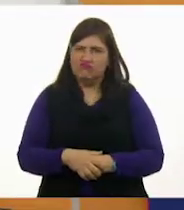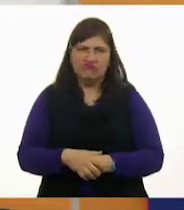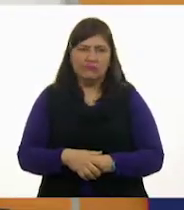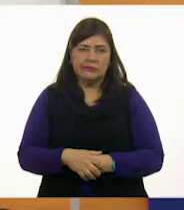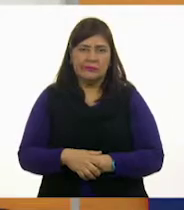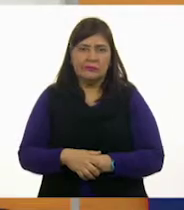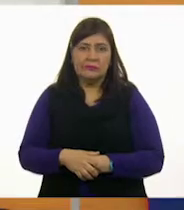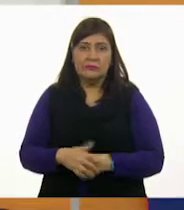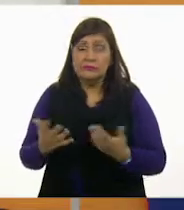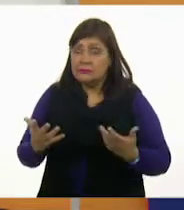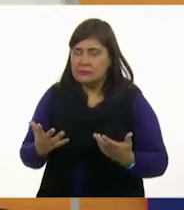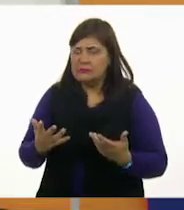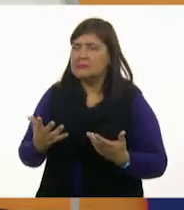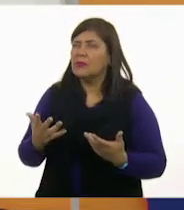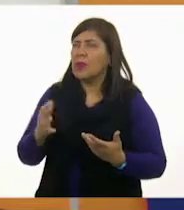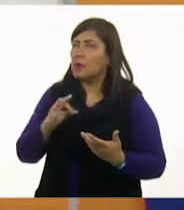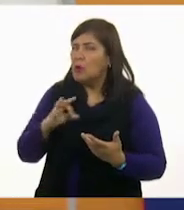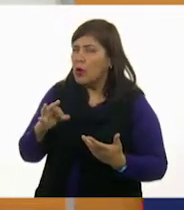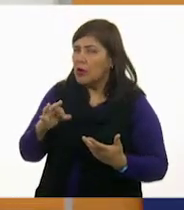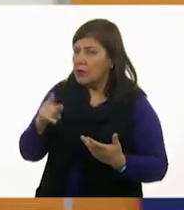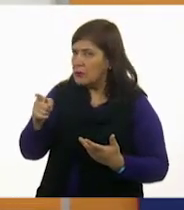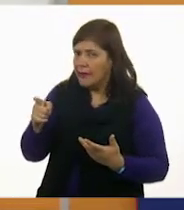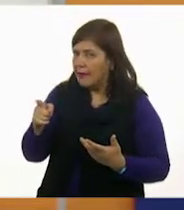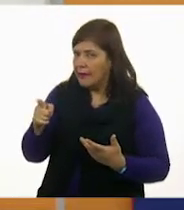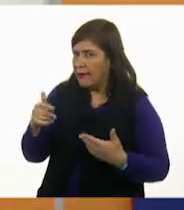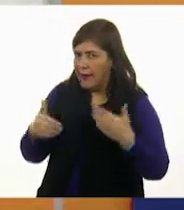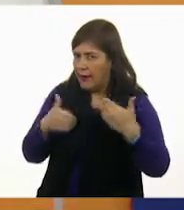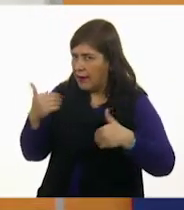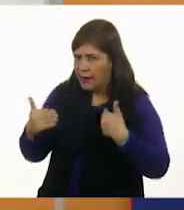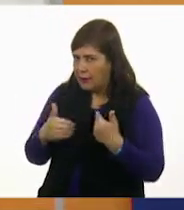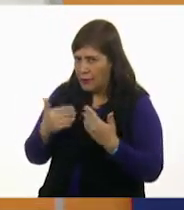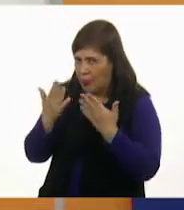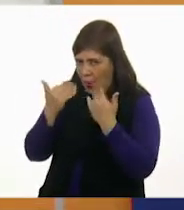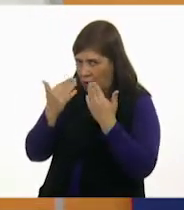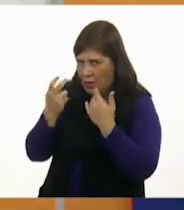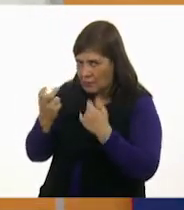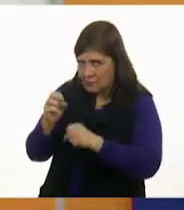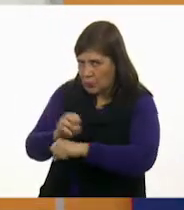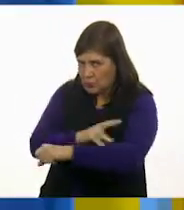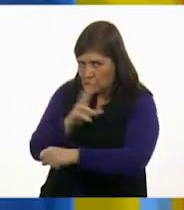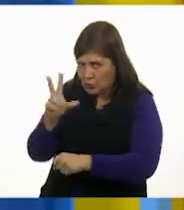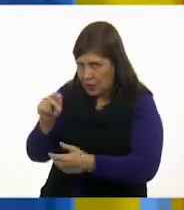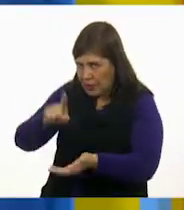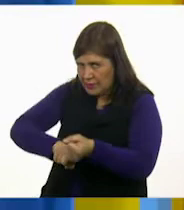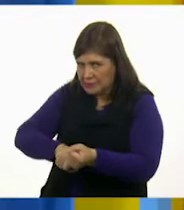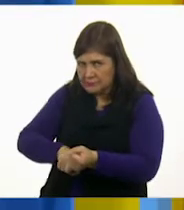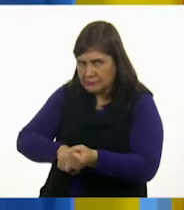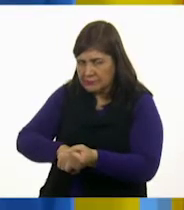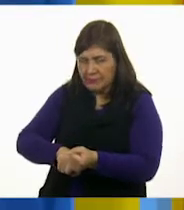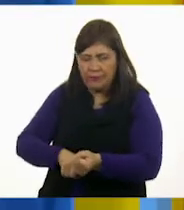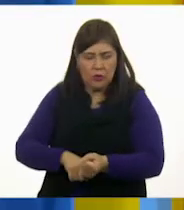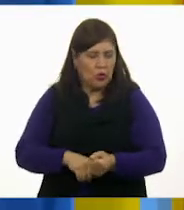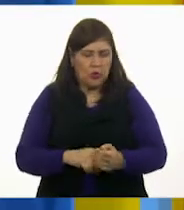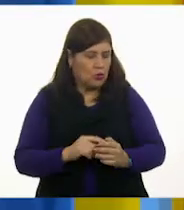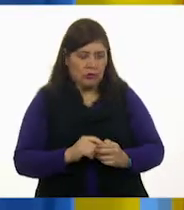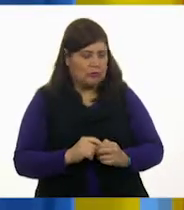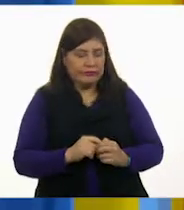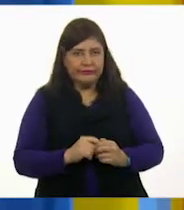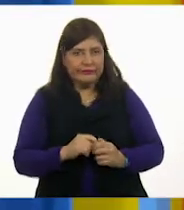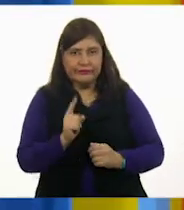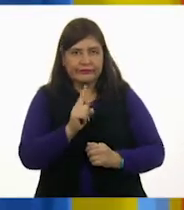Entonces podemos definir que no estás alegre. Esa no es la emoción que estás sintiendo. Ah, no, no, no, no.